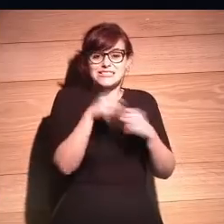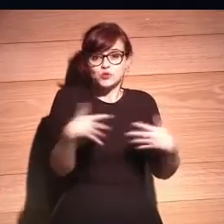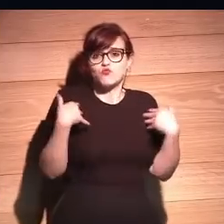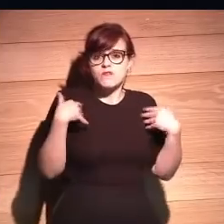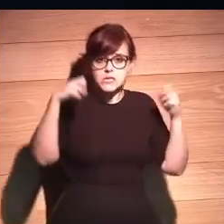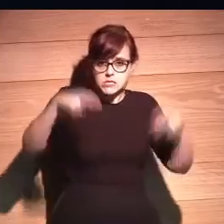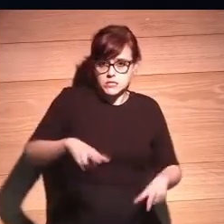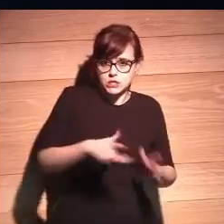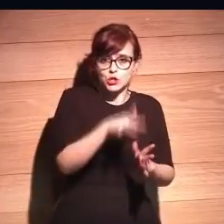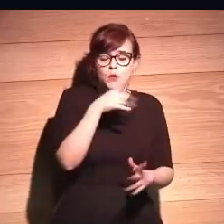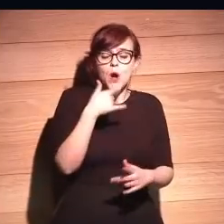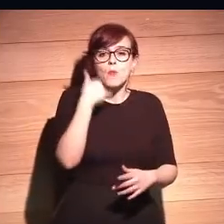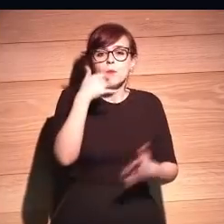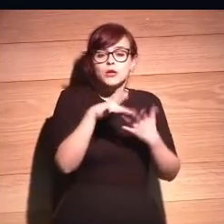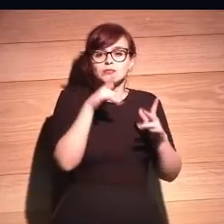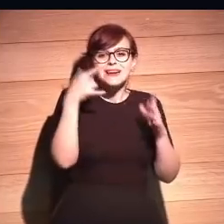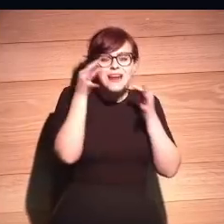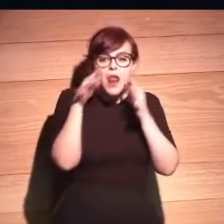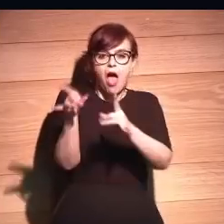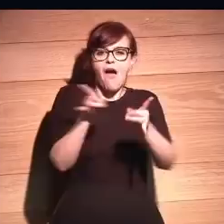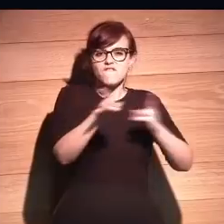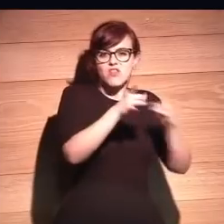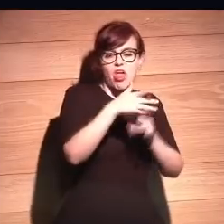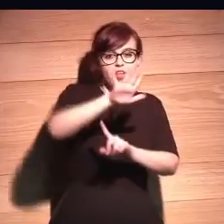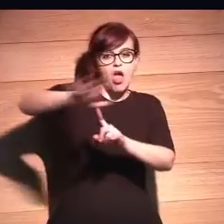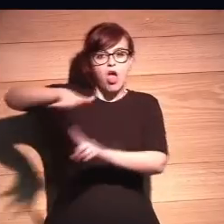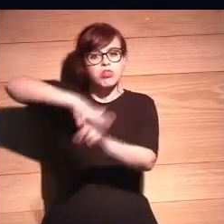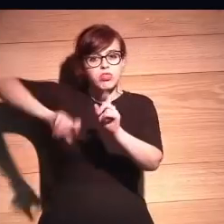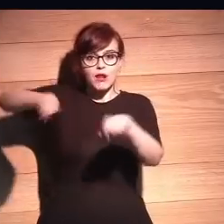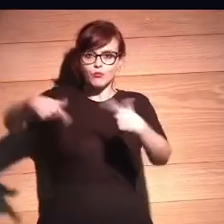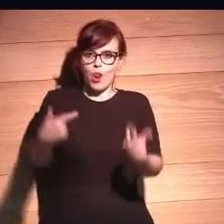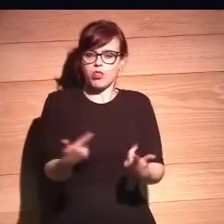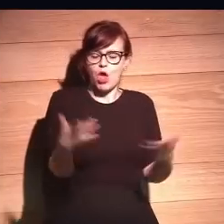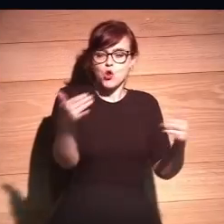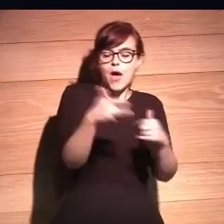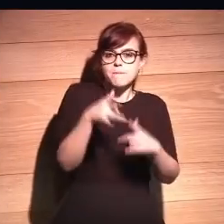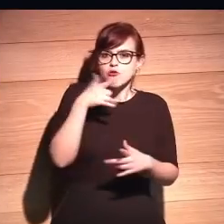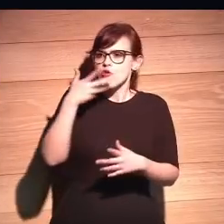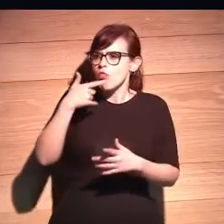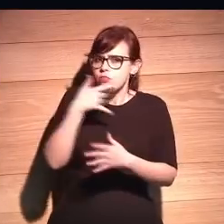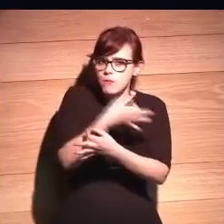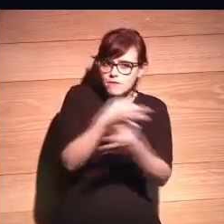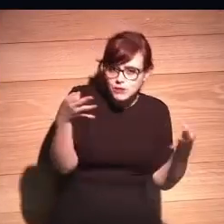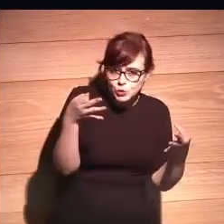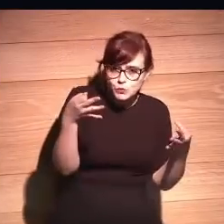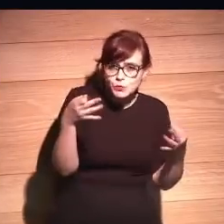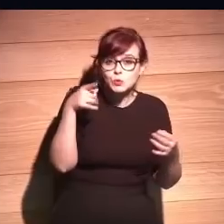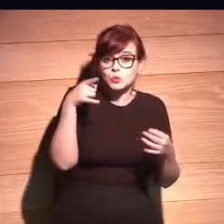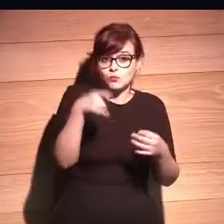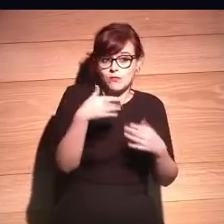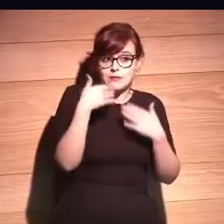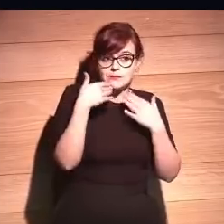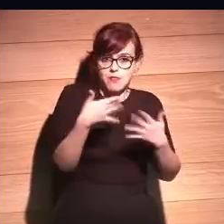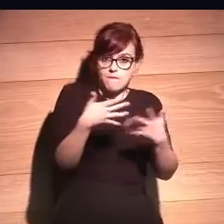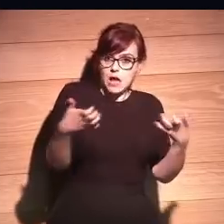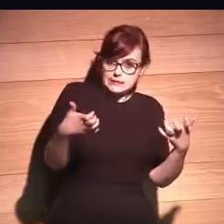ellas, y que no tuviera ninguna afinidad con nuestra naturaleza, pero la conociera a fondo. Con esta cita como referencia...